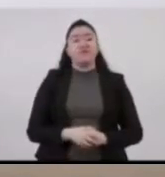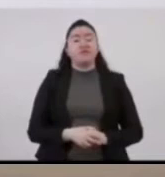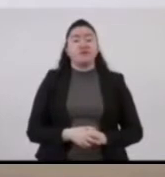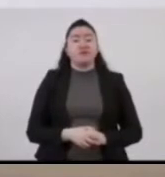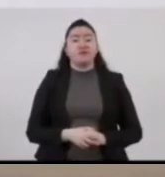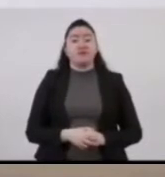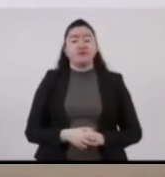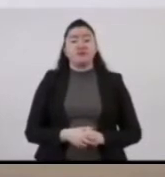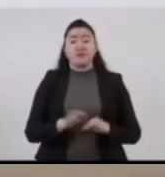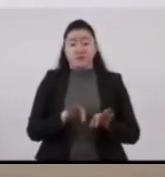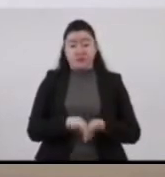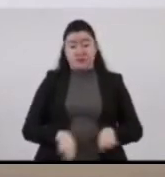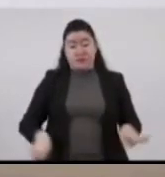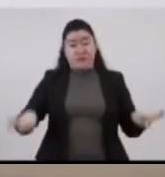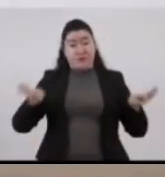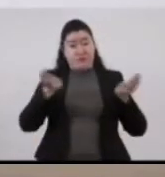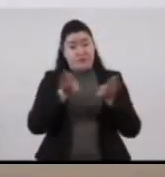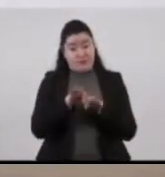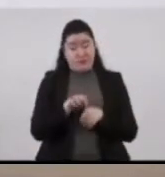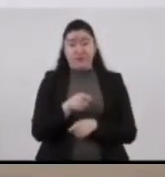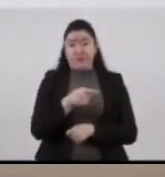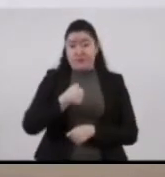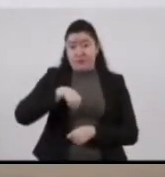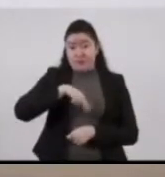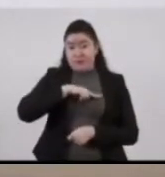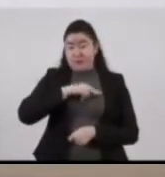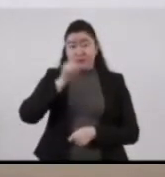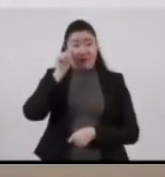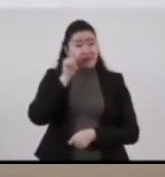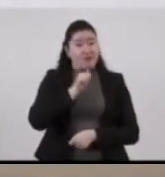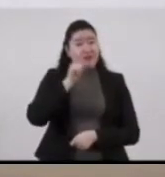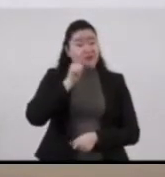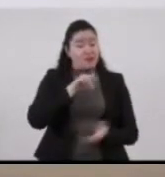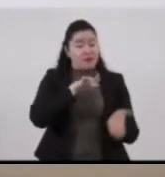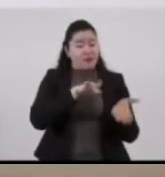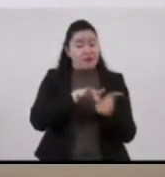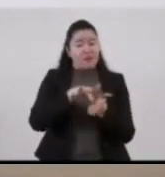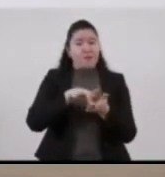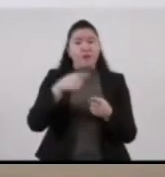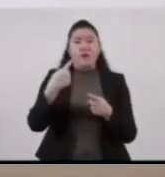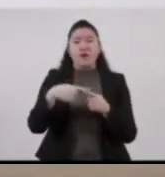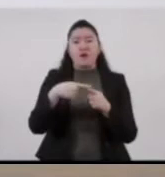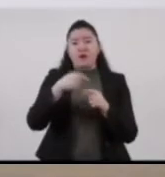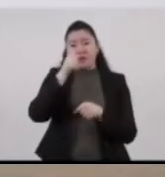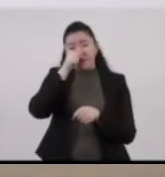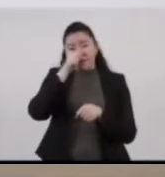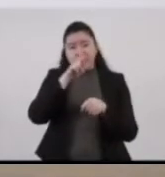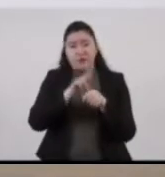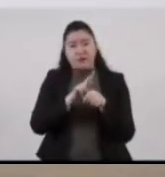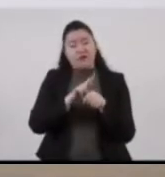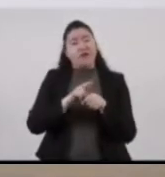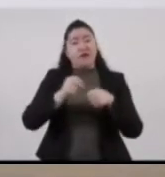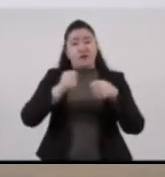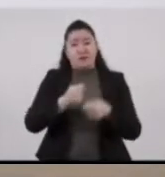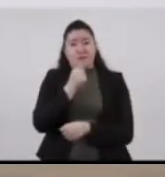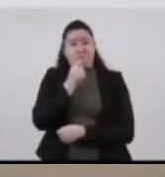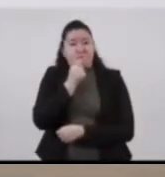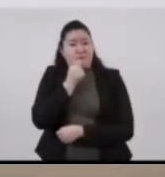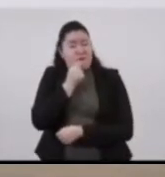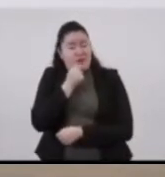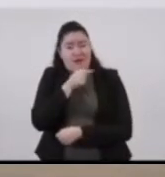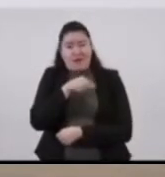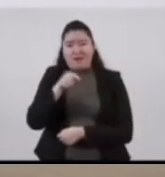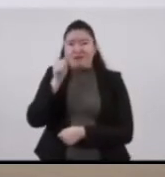que en todo momento hemos contado con el apoyo de los elementos de la Secretaría de Seguridad Ciudadana para el